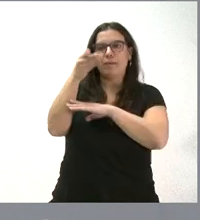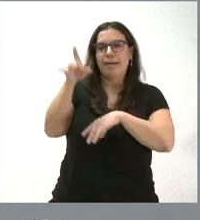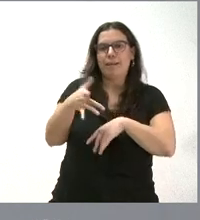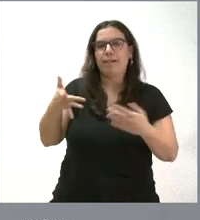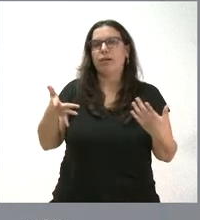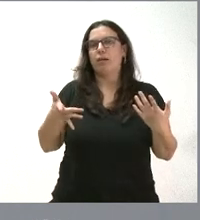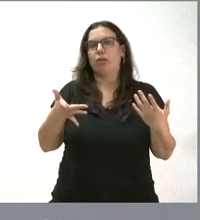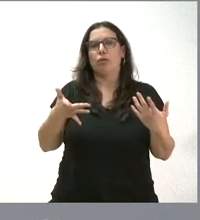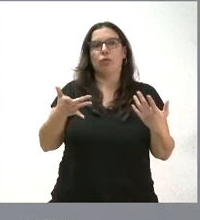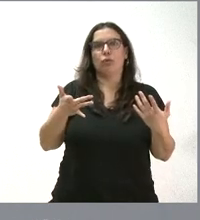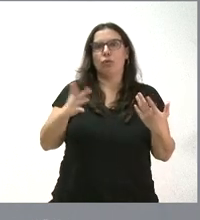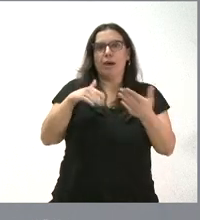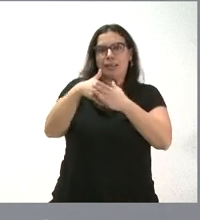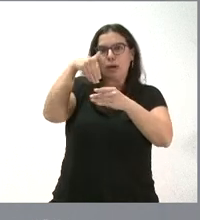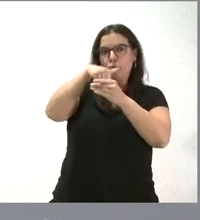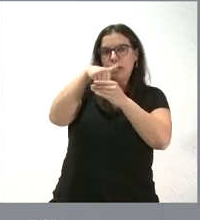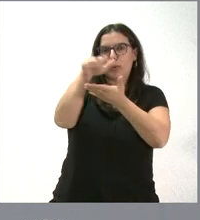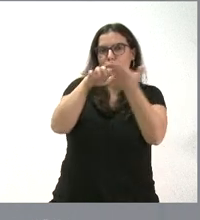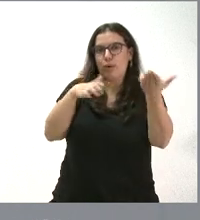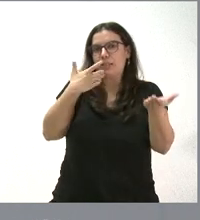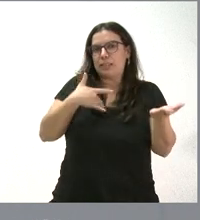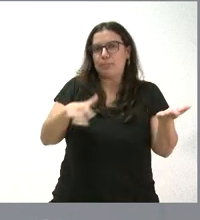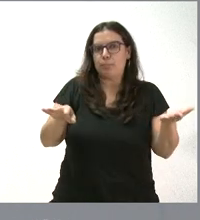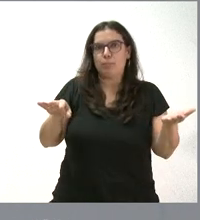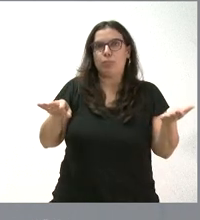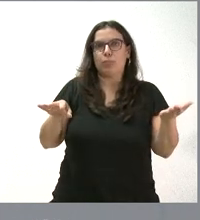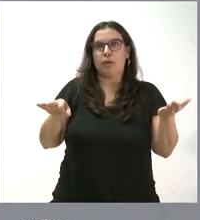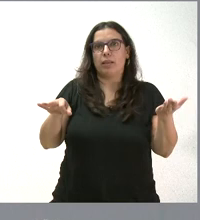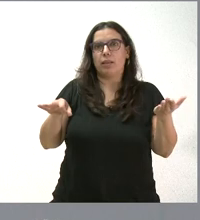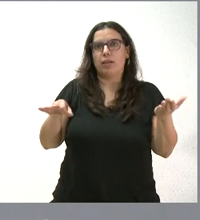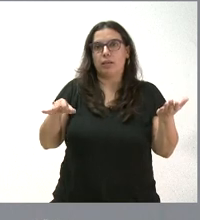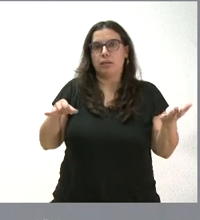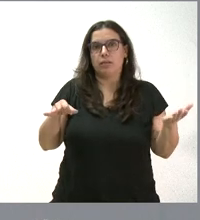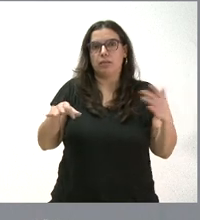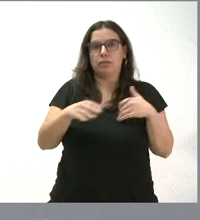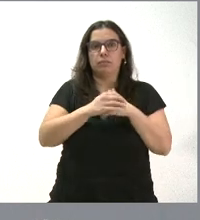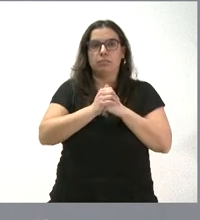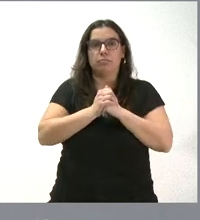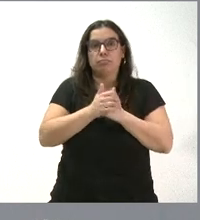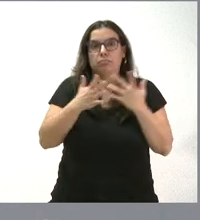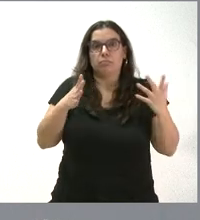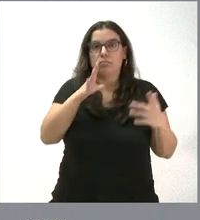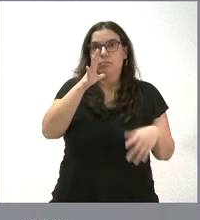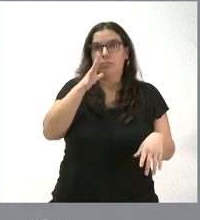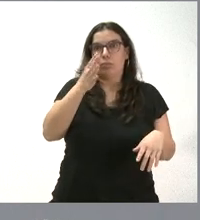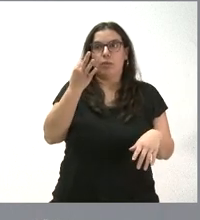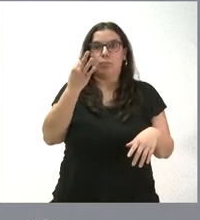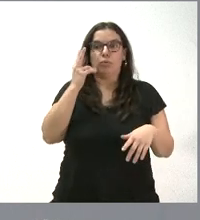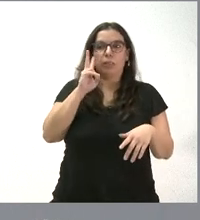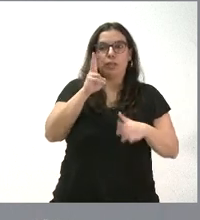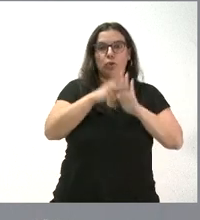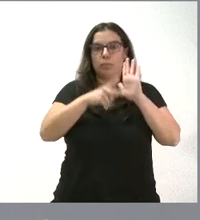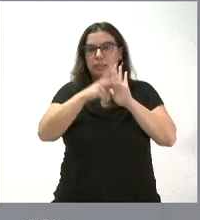desde el punto de vista del contenido del informe, si es que es accesible, lógicamente, porque tenemos que ver la normativa